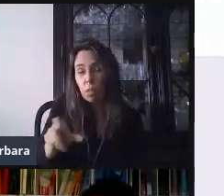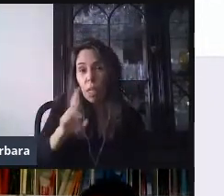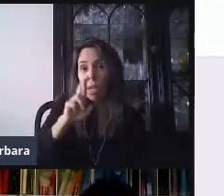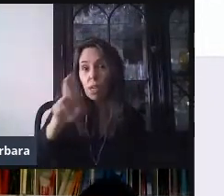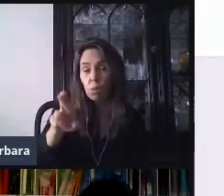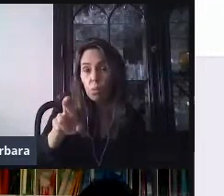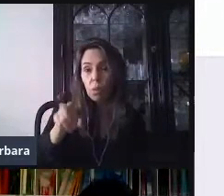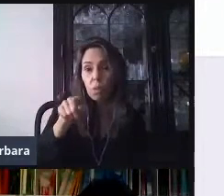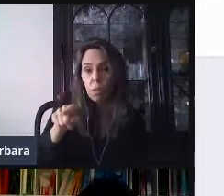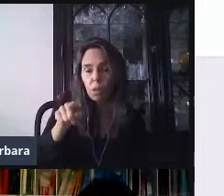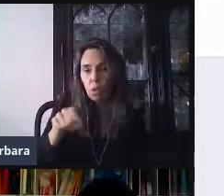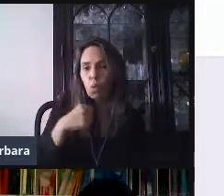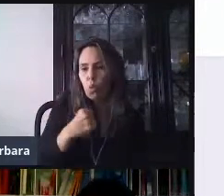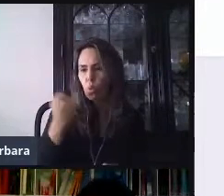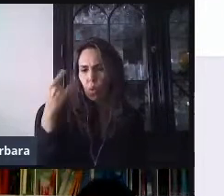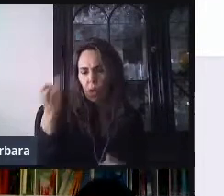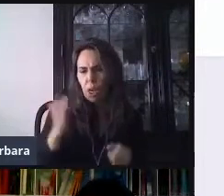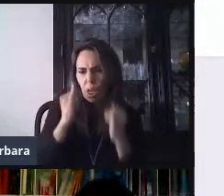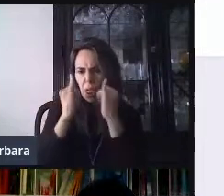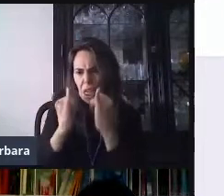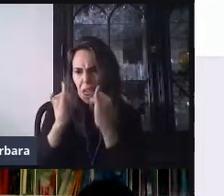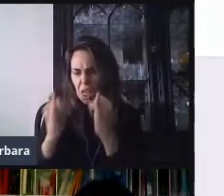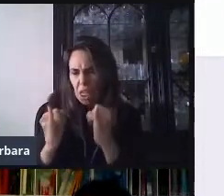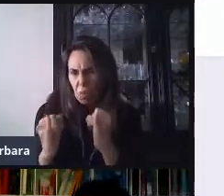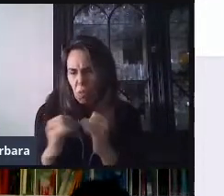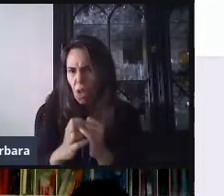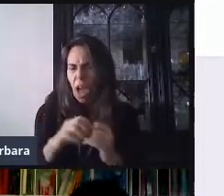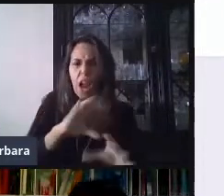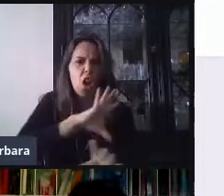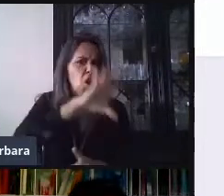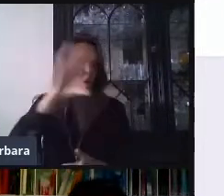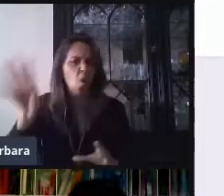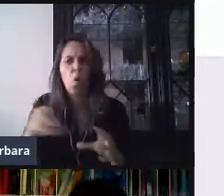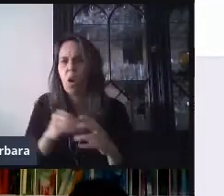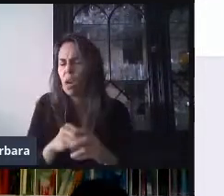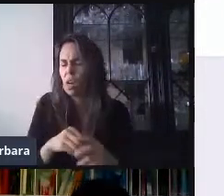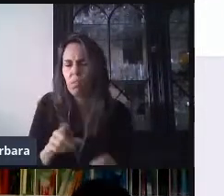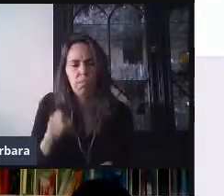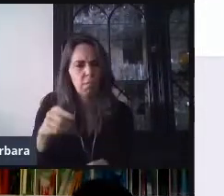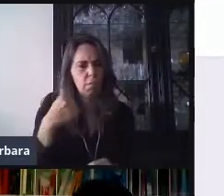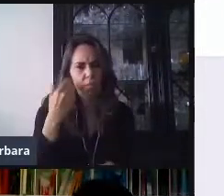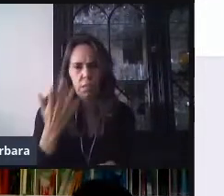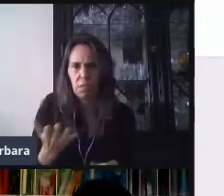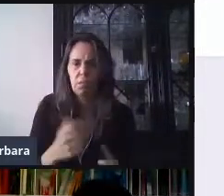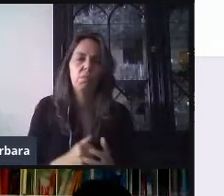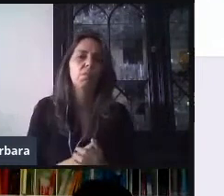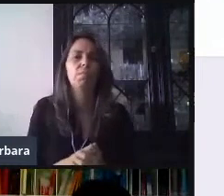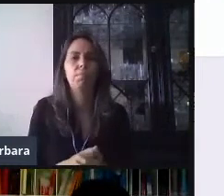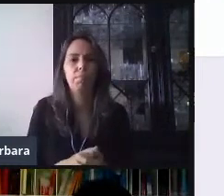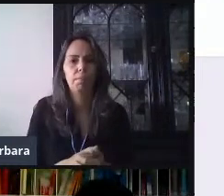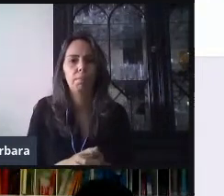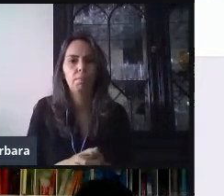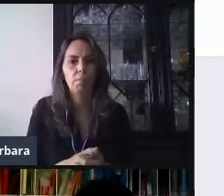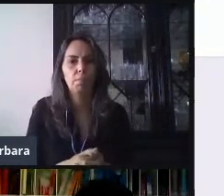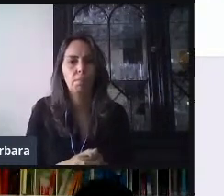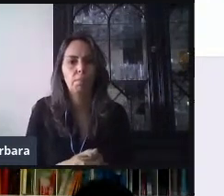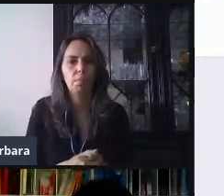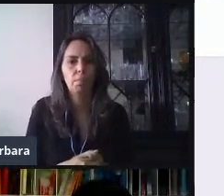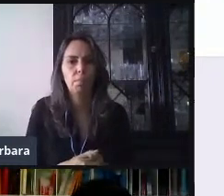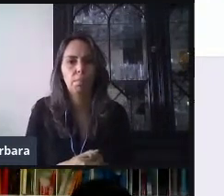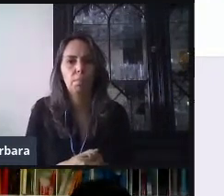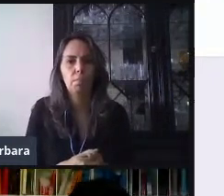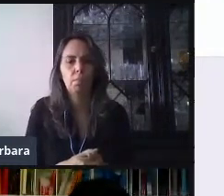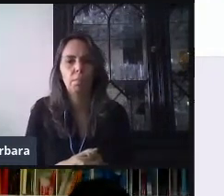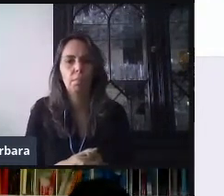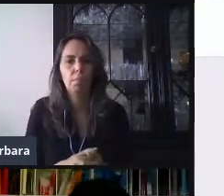de la respuesta que mis alumnos me están contestando. Entonces, de esa forma tengo estas 2 secciones, pero la que vamos a ocupar la mayoría